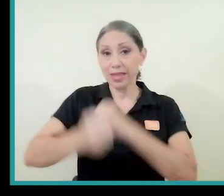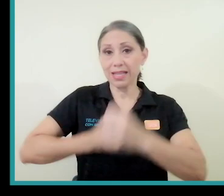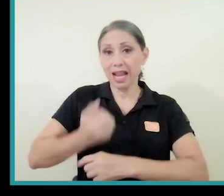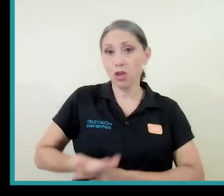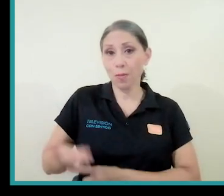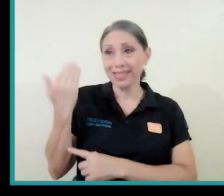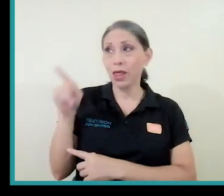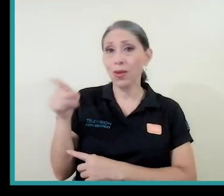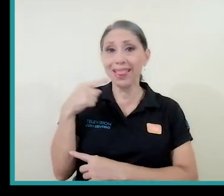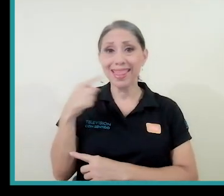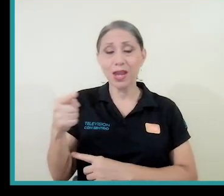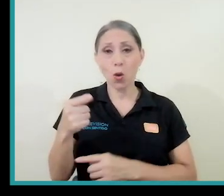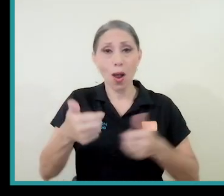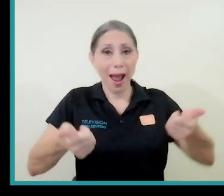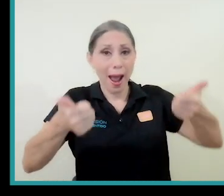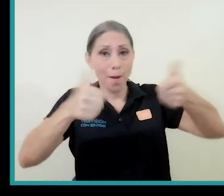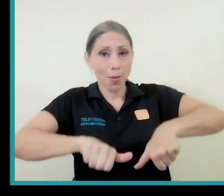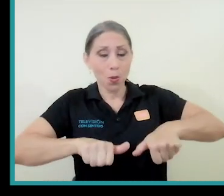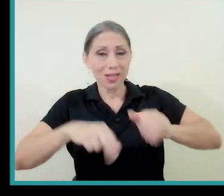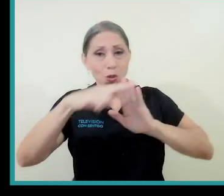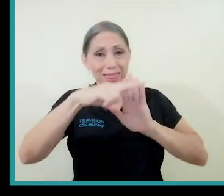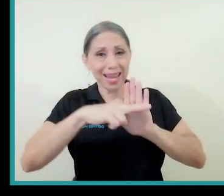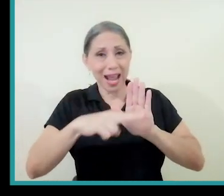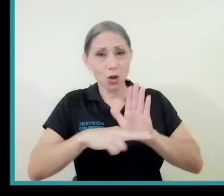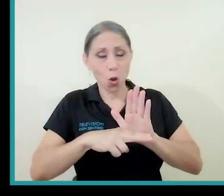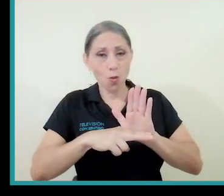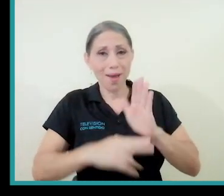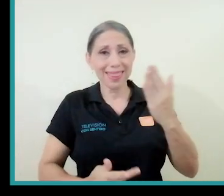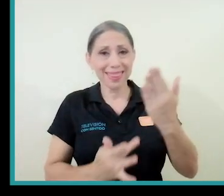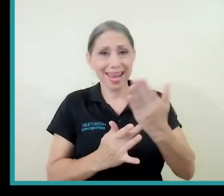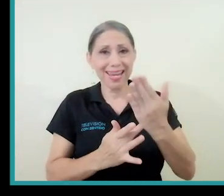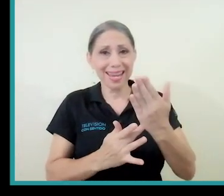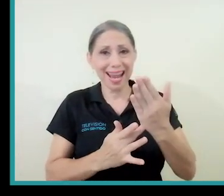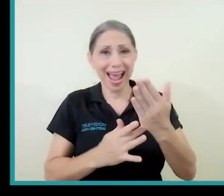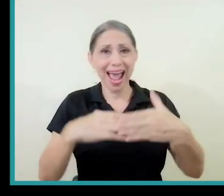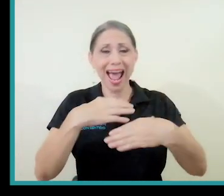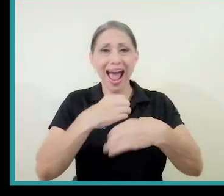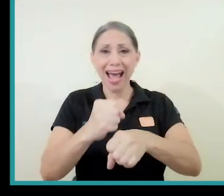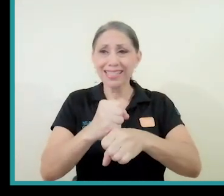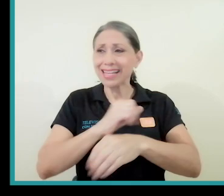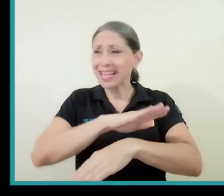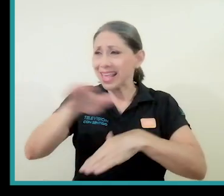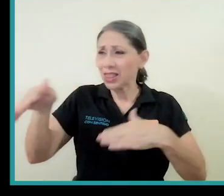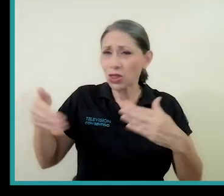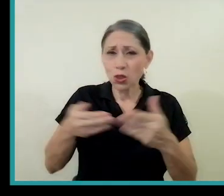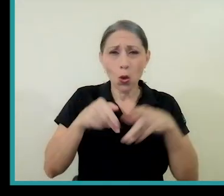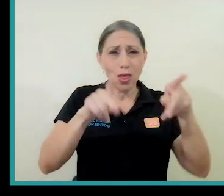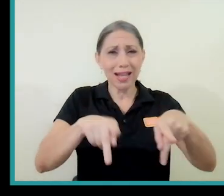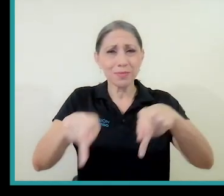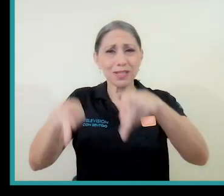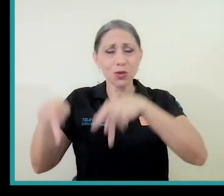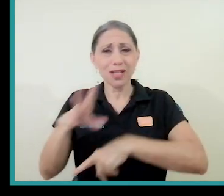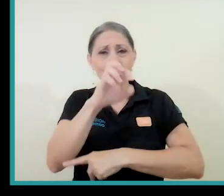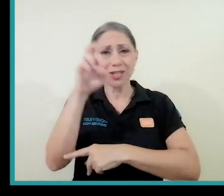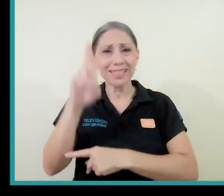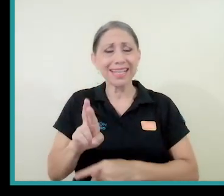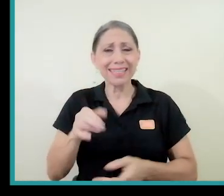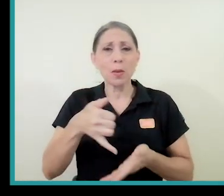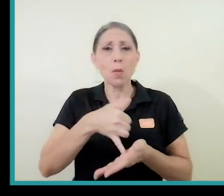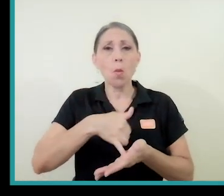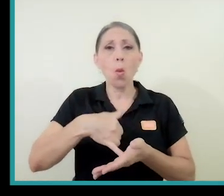pasado, dijo que la aprobación de la norma técnica nos hace, como nación, a todos los costarricenses